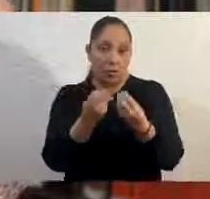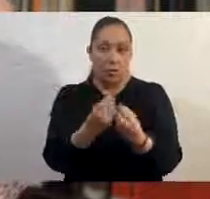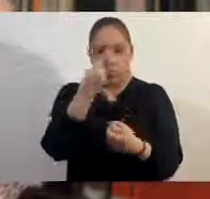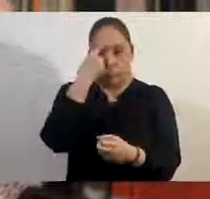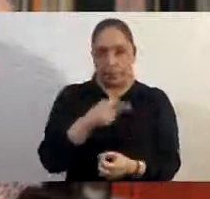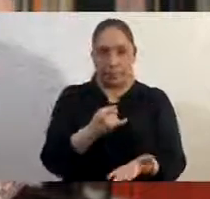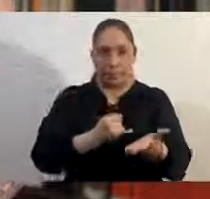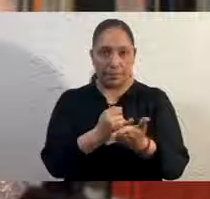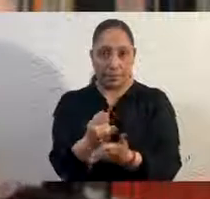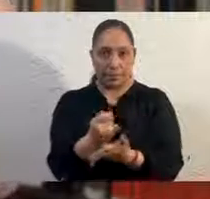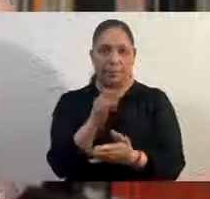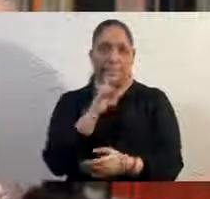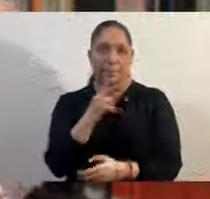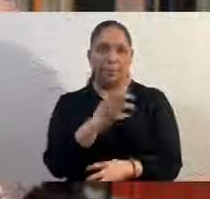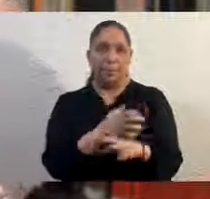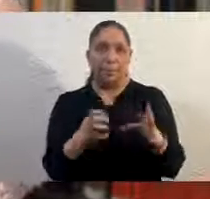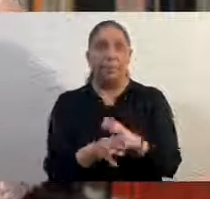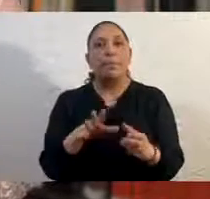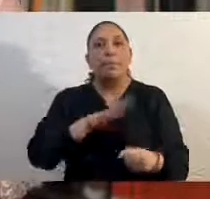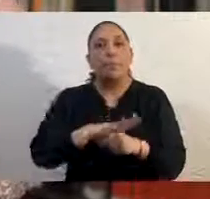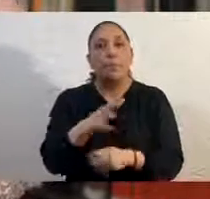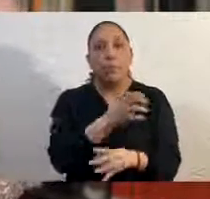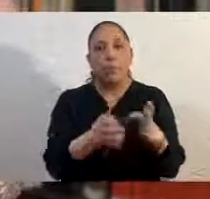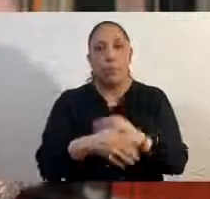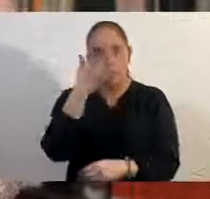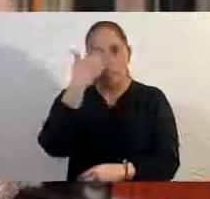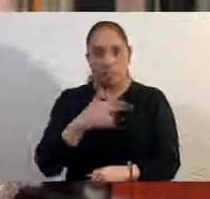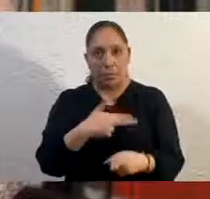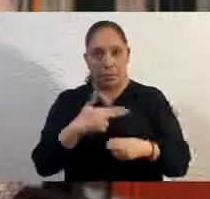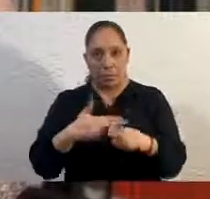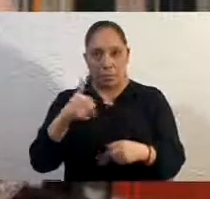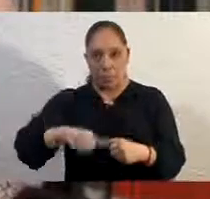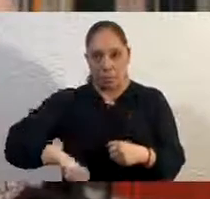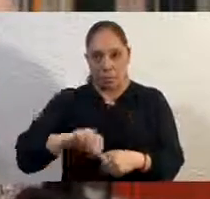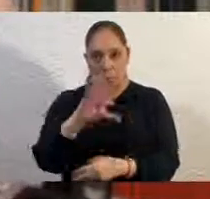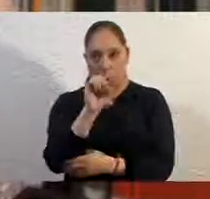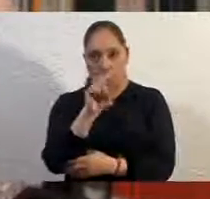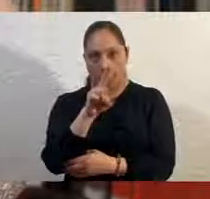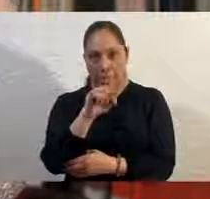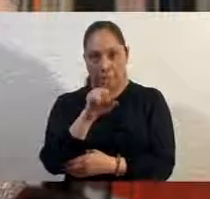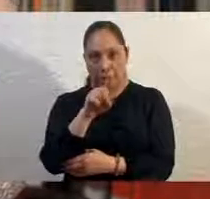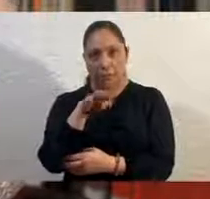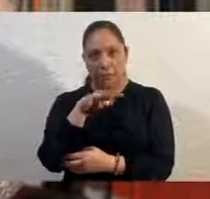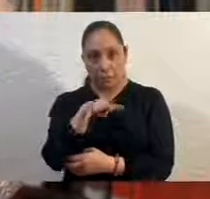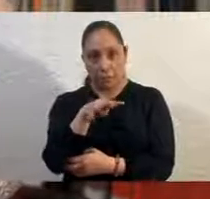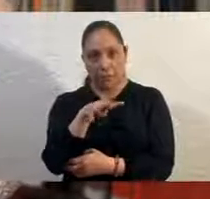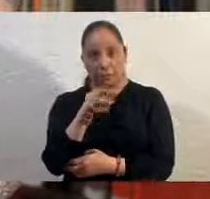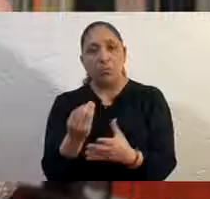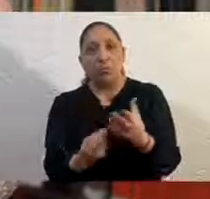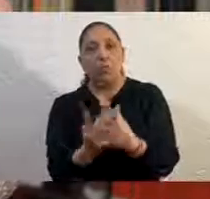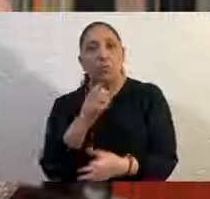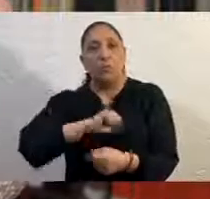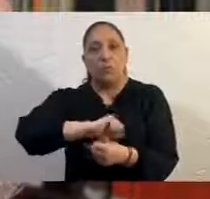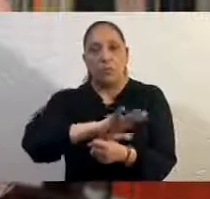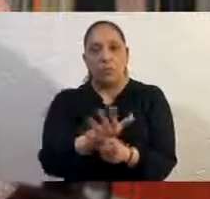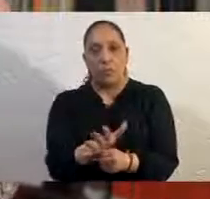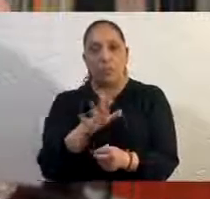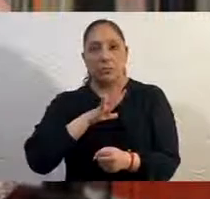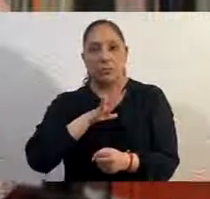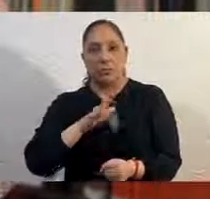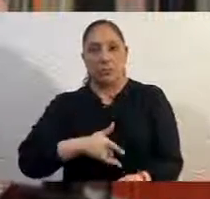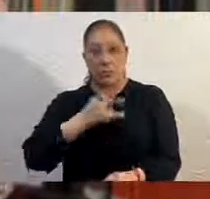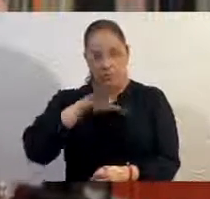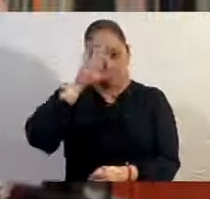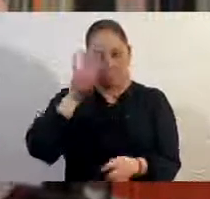decisiones. ¿Qué se sabe hasta ahora del COVID-19? Es un nuevo coronavirus que provoca síntomas como la